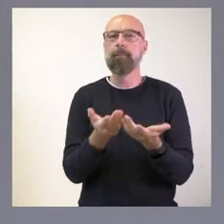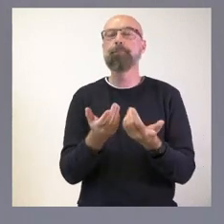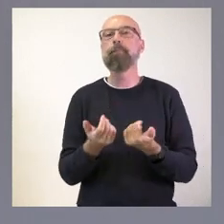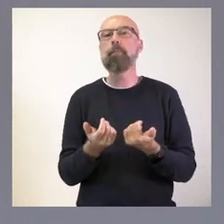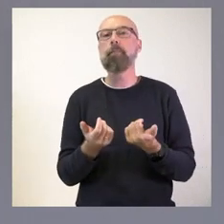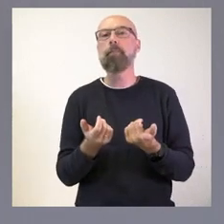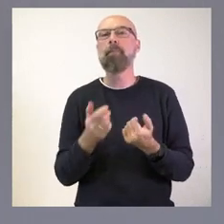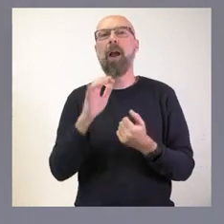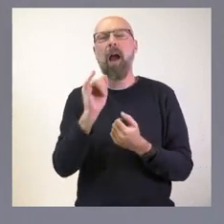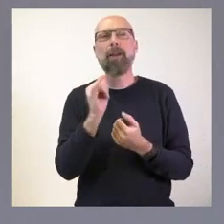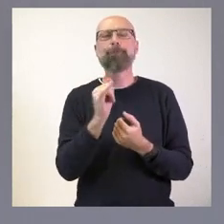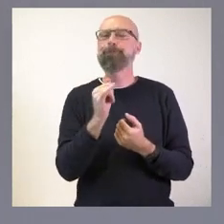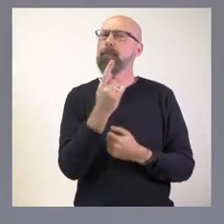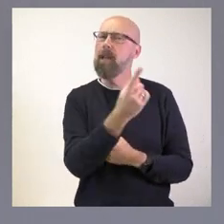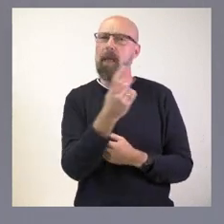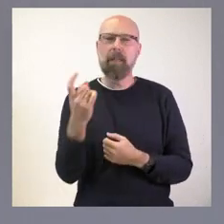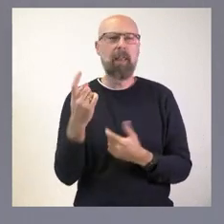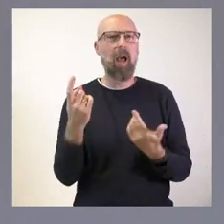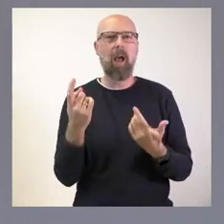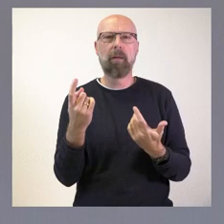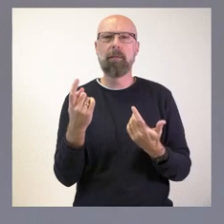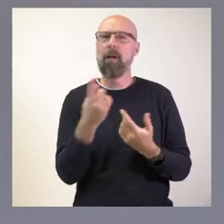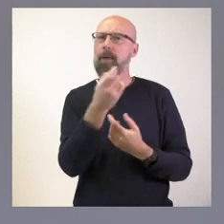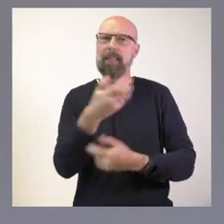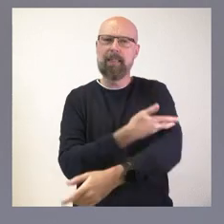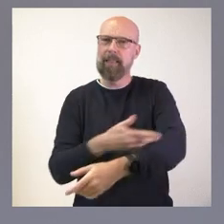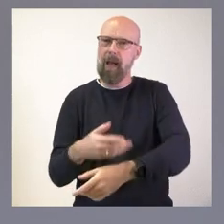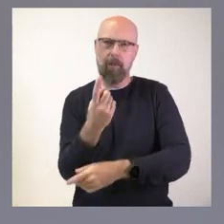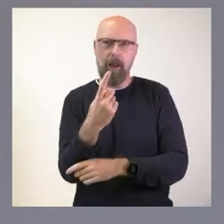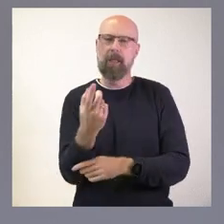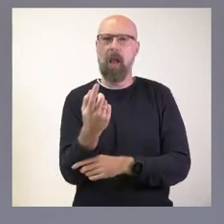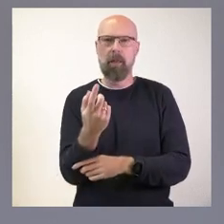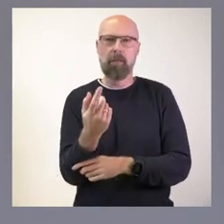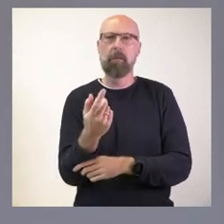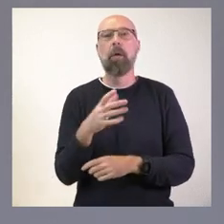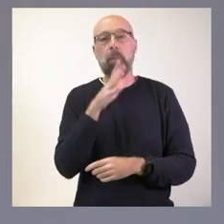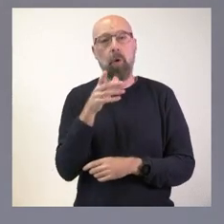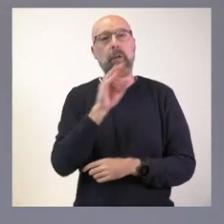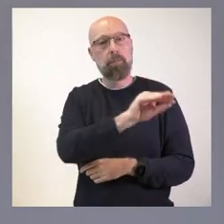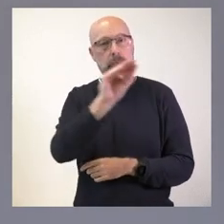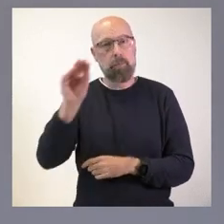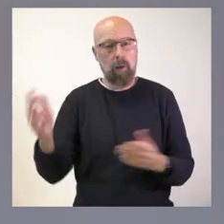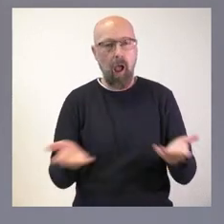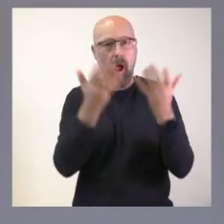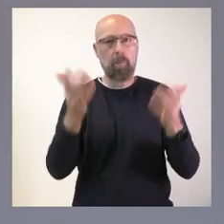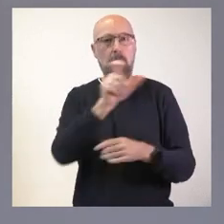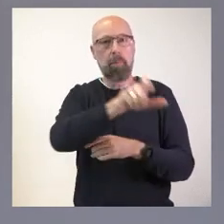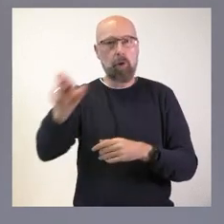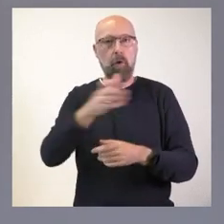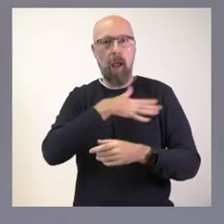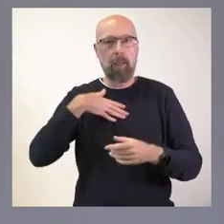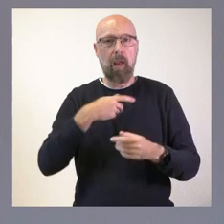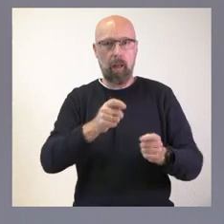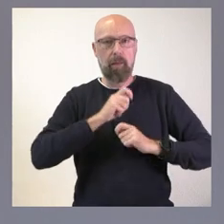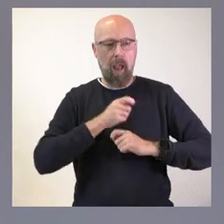cierta necesidad de demanda de sangre y, por tanto, animamos a aquellas personas donantes de sangre que lo puedan efectuar estos